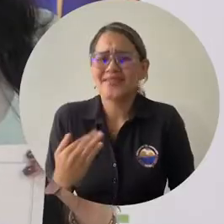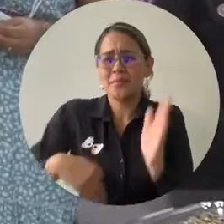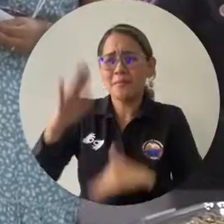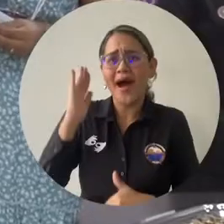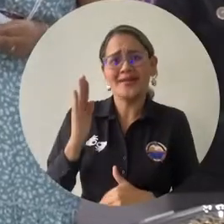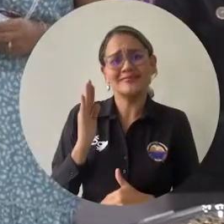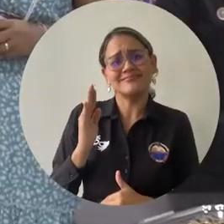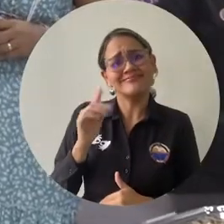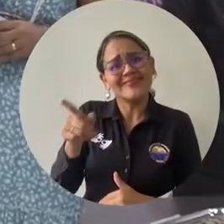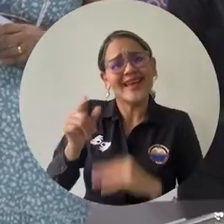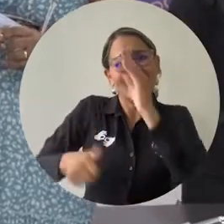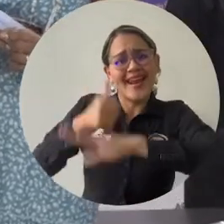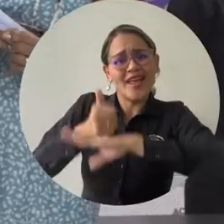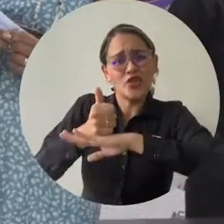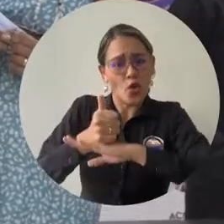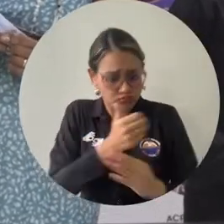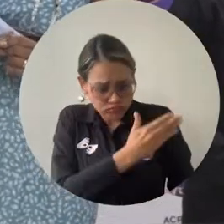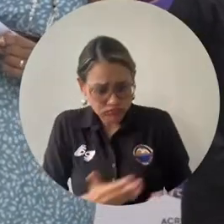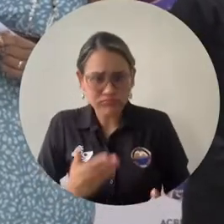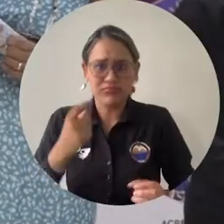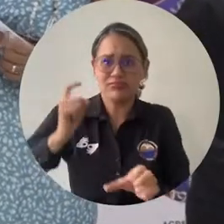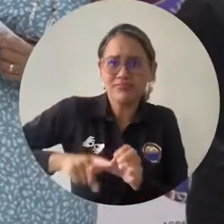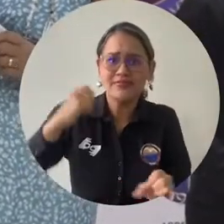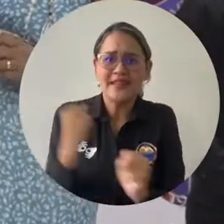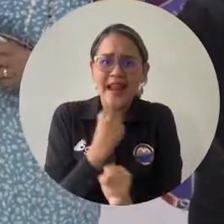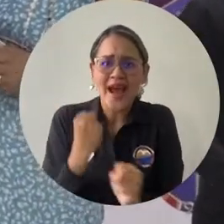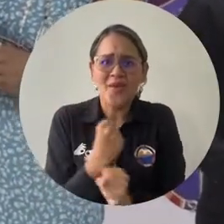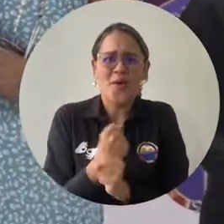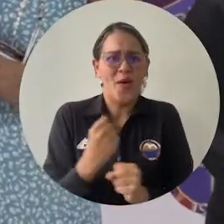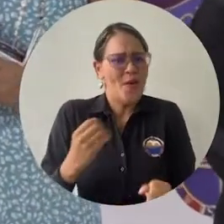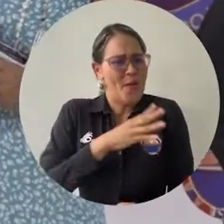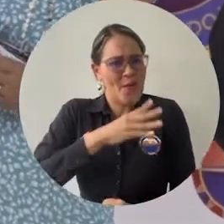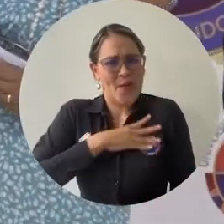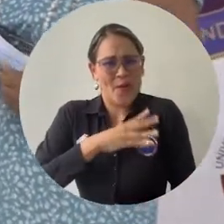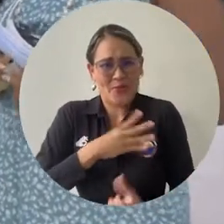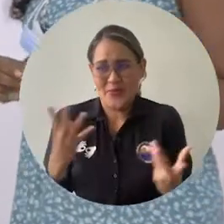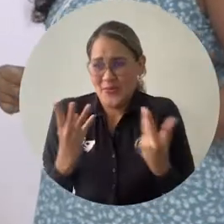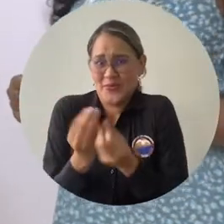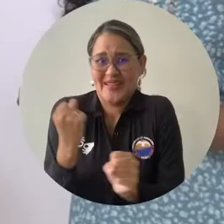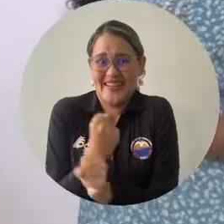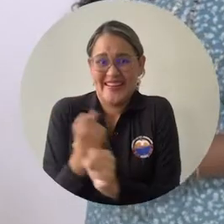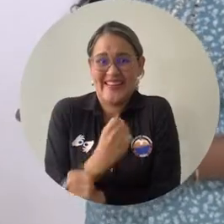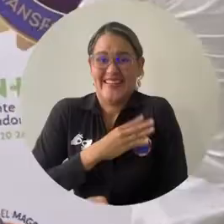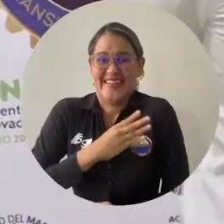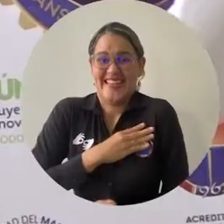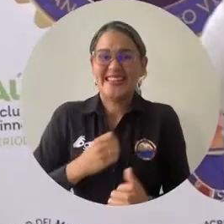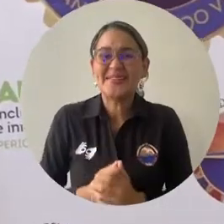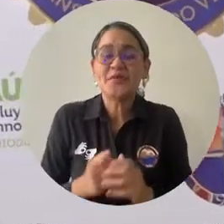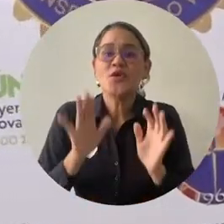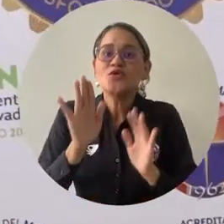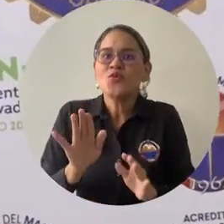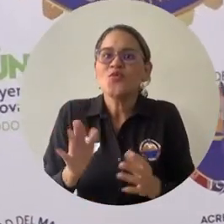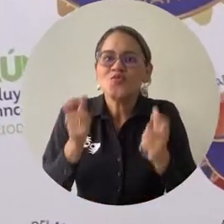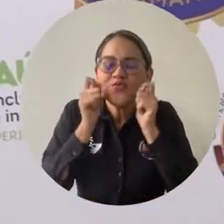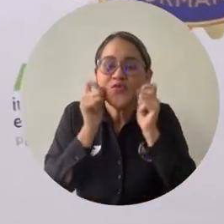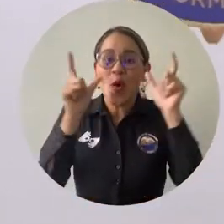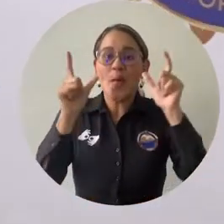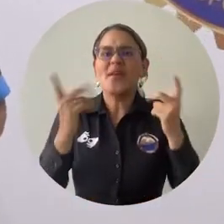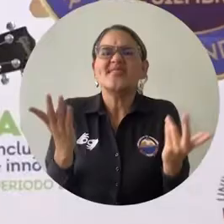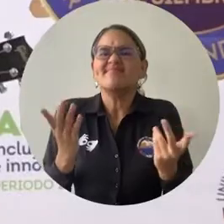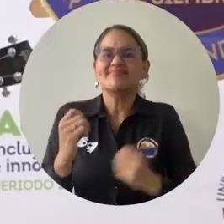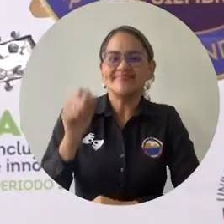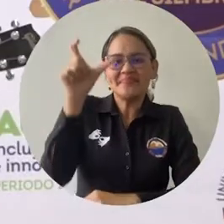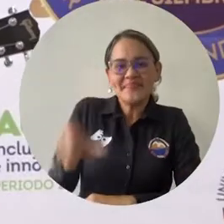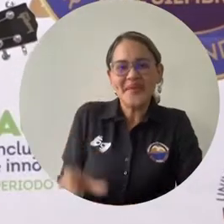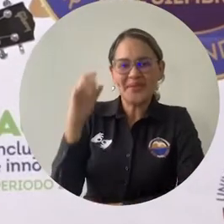rector, por su apoyo, por su compromiso con la universidad y por toda su confianza por pertenecer a su equipo de trabajo. Entre las sorpresas estuvo la